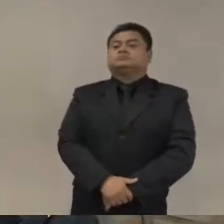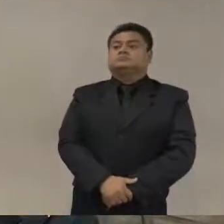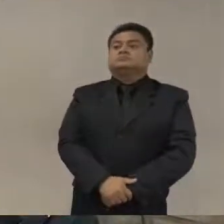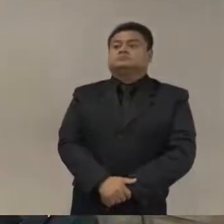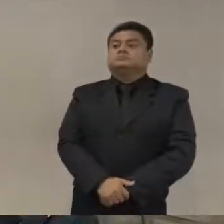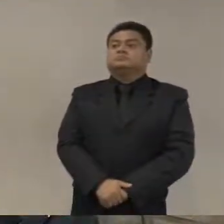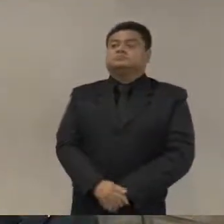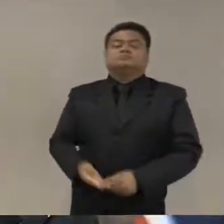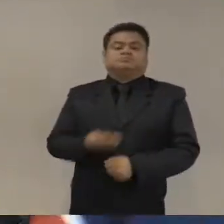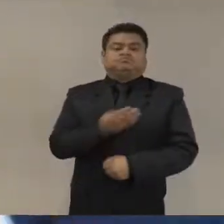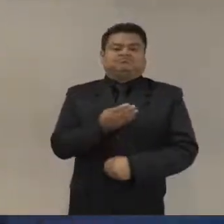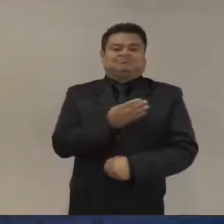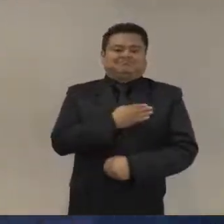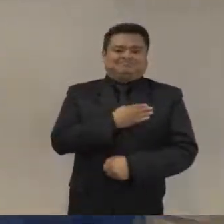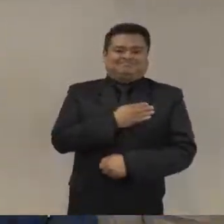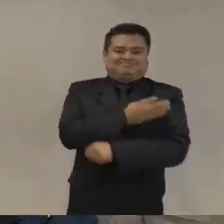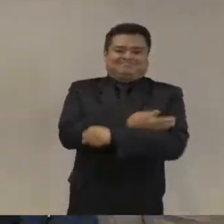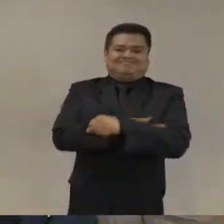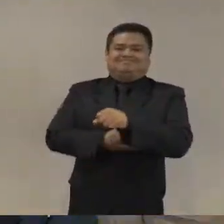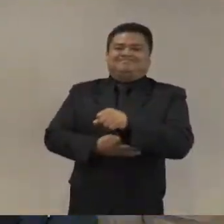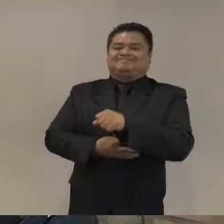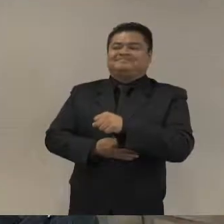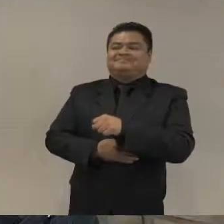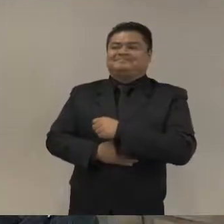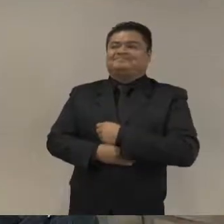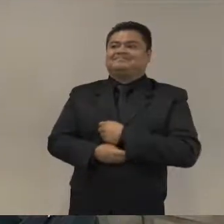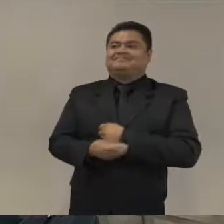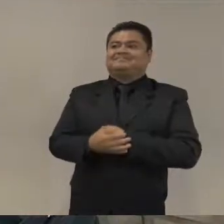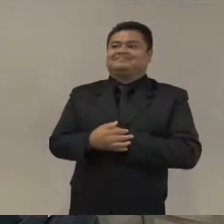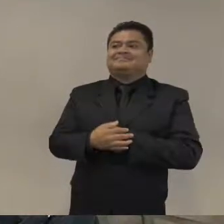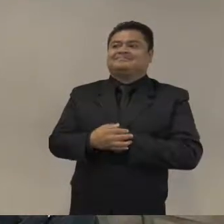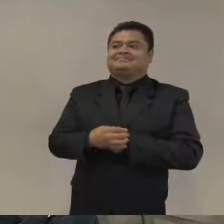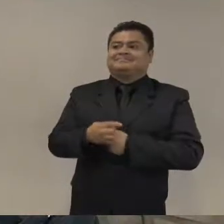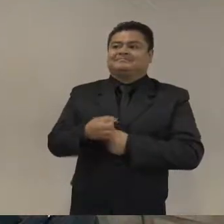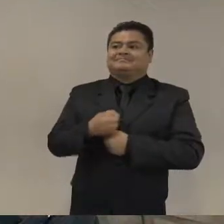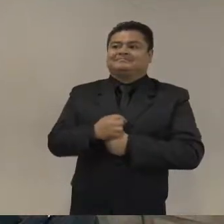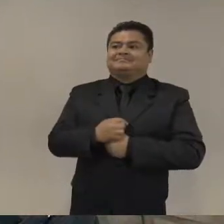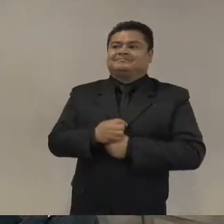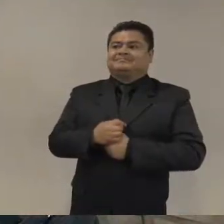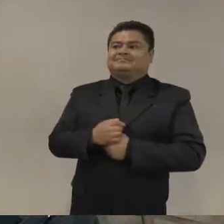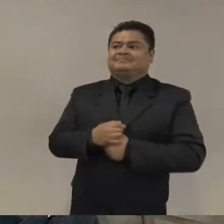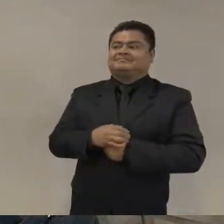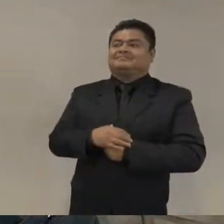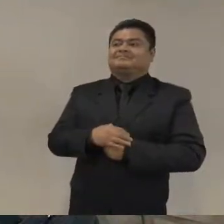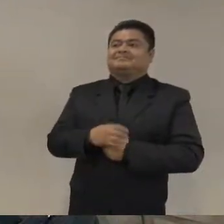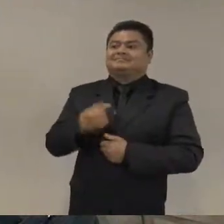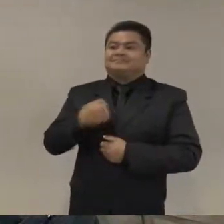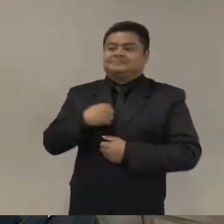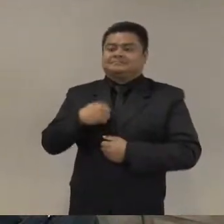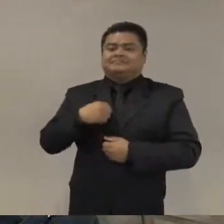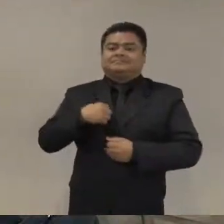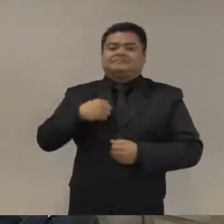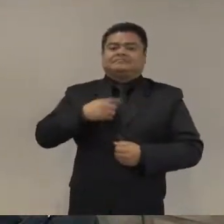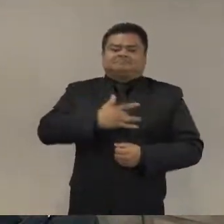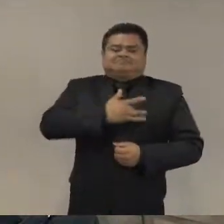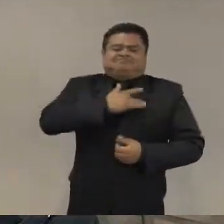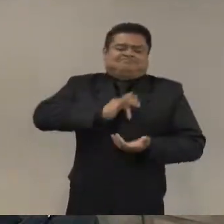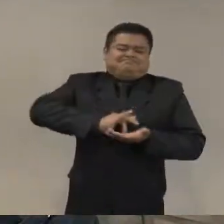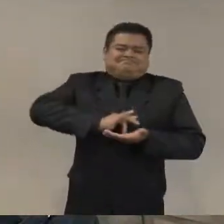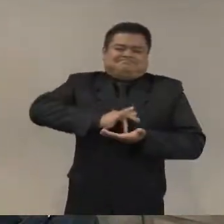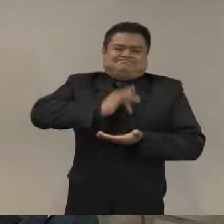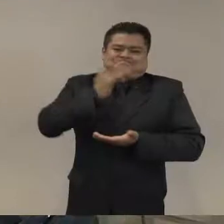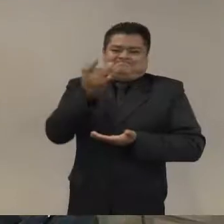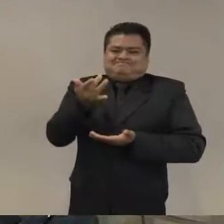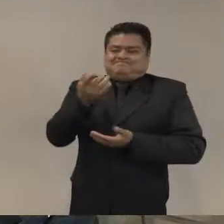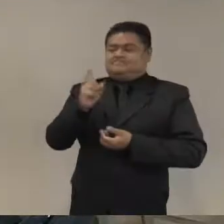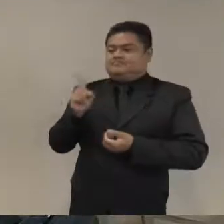Bueno, muy buenas tardes. Yo de nuevo soy Adam Isaacson de WOLA y estoy muy agradecido con Ernesto y